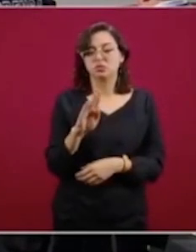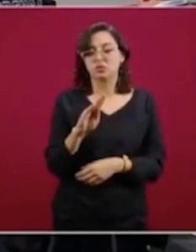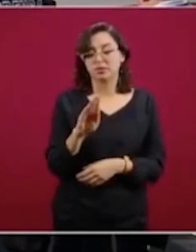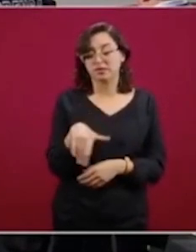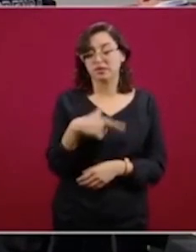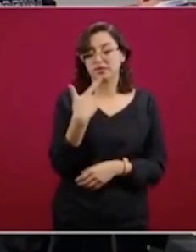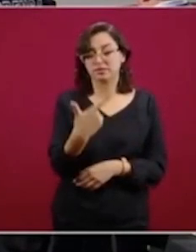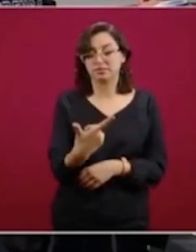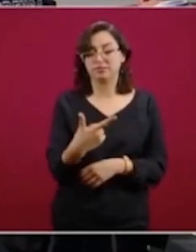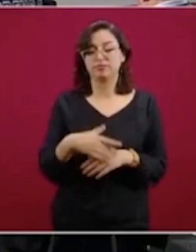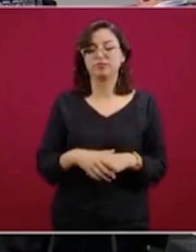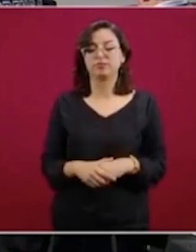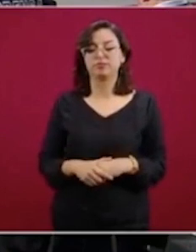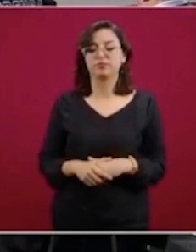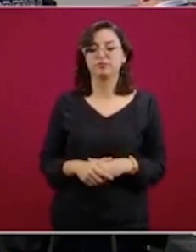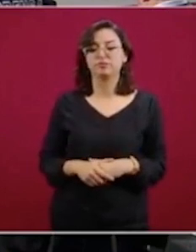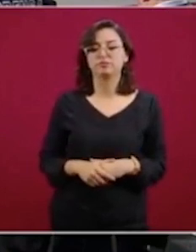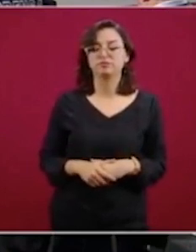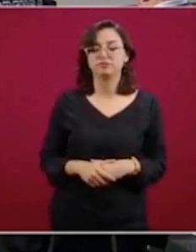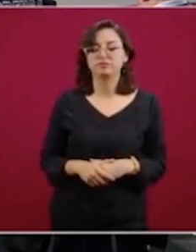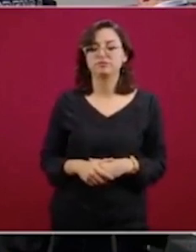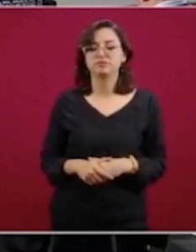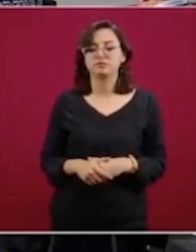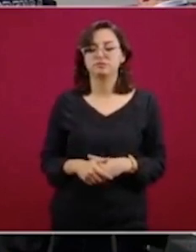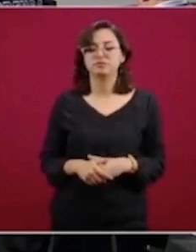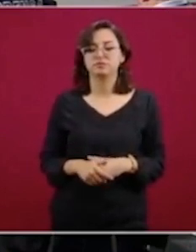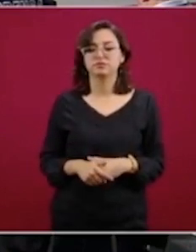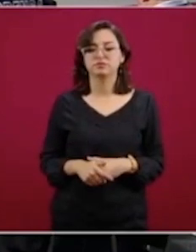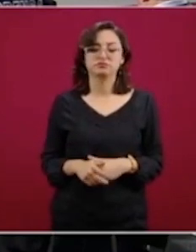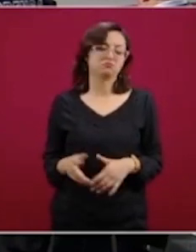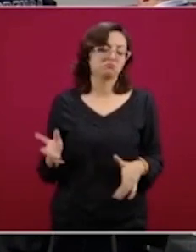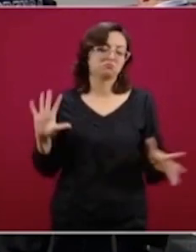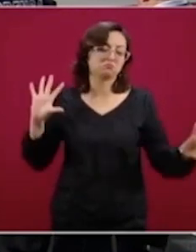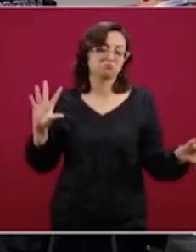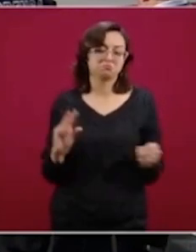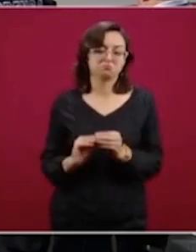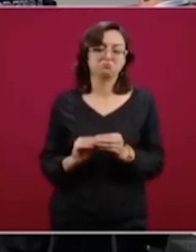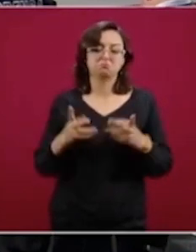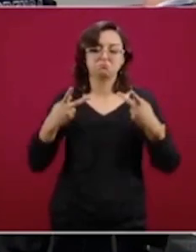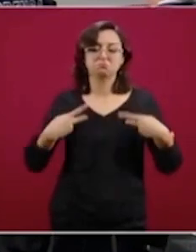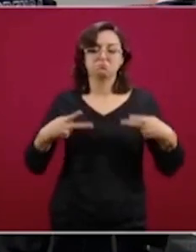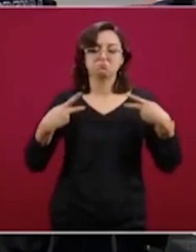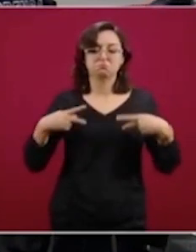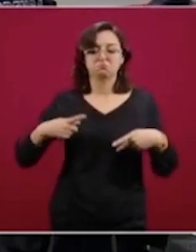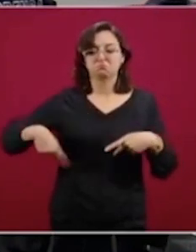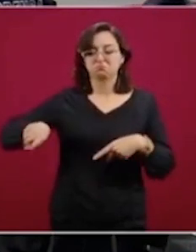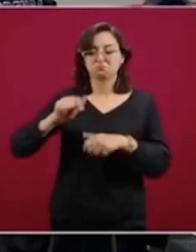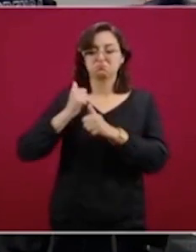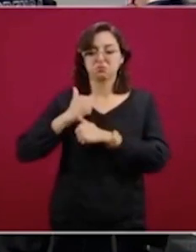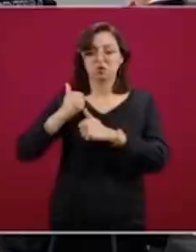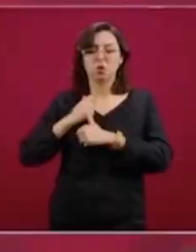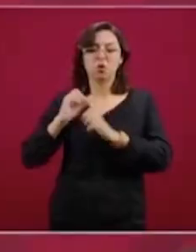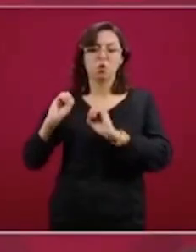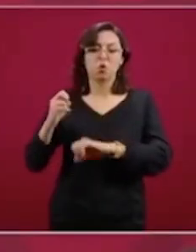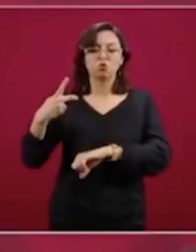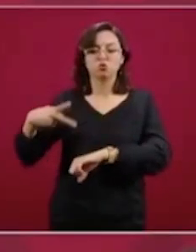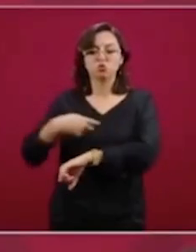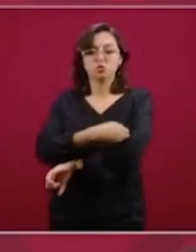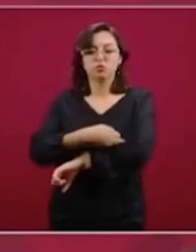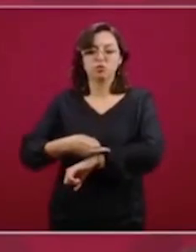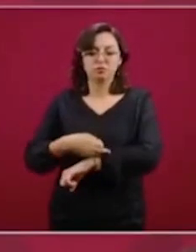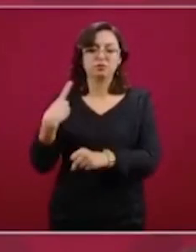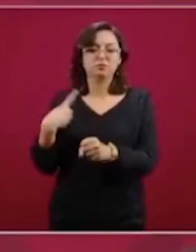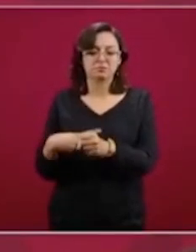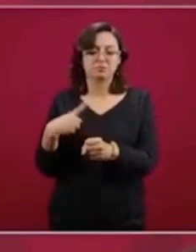Estos son los que tenemos de personal con